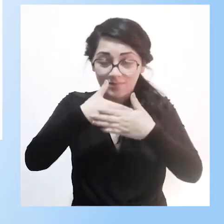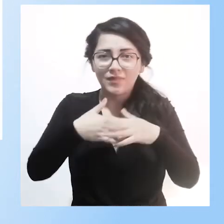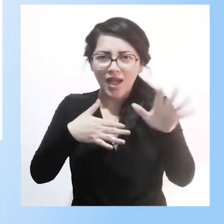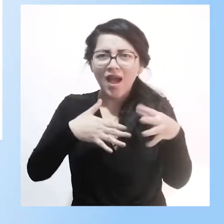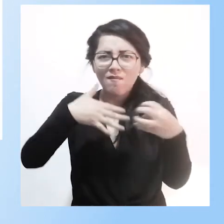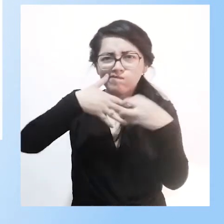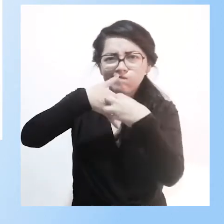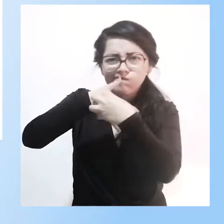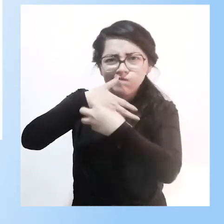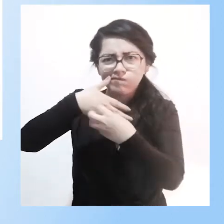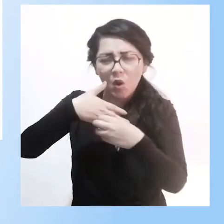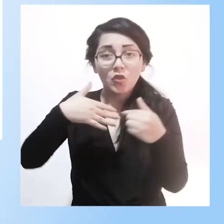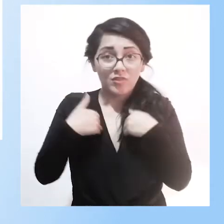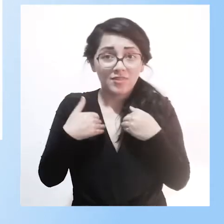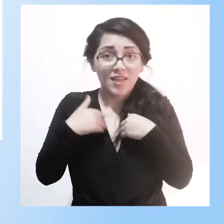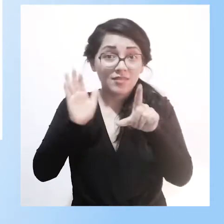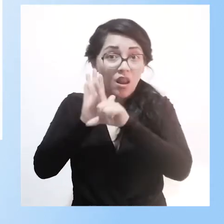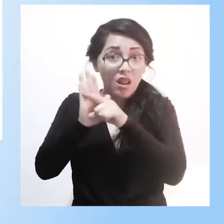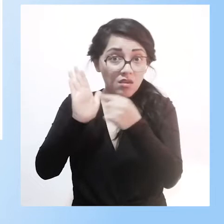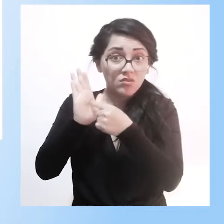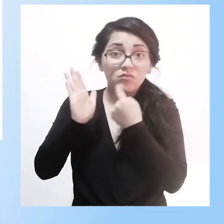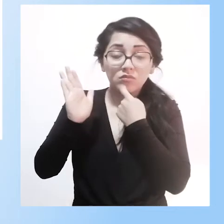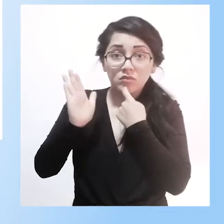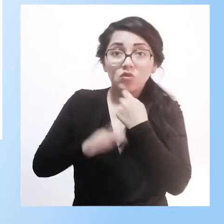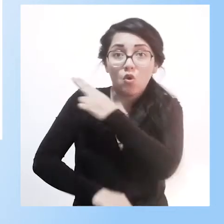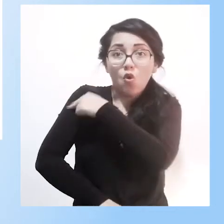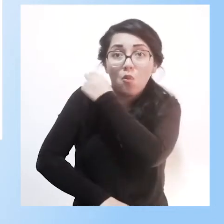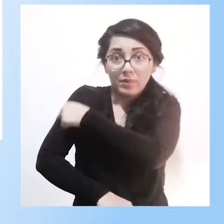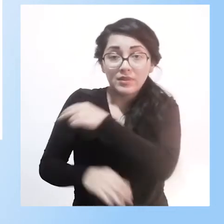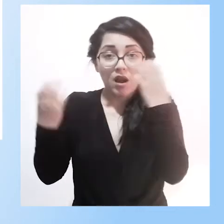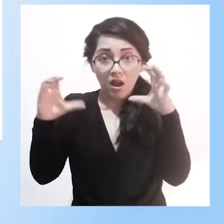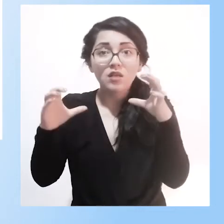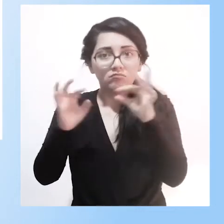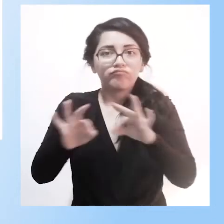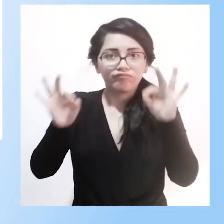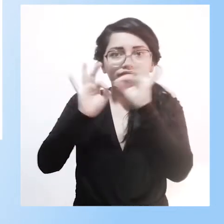pedagogía hospitalaria?